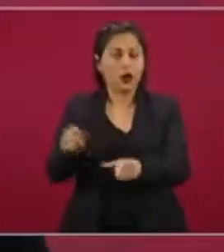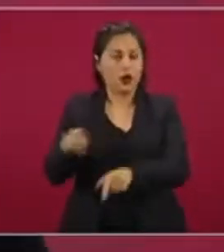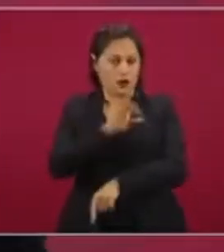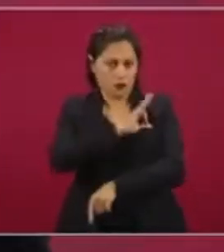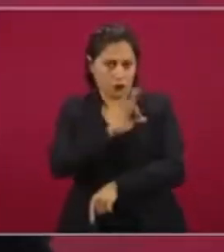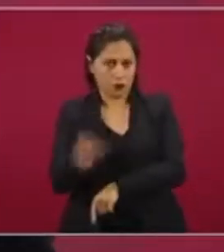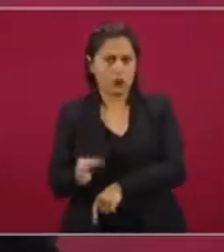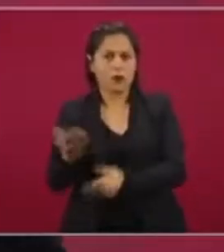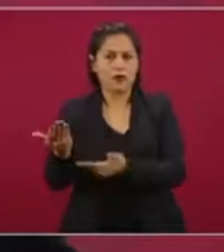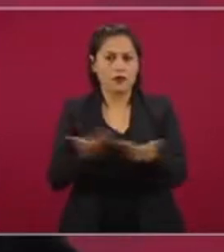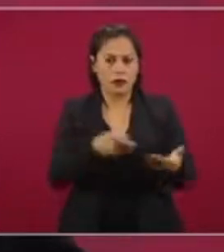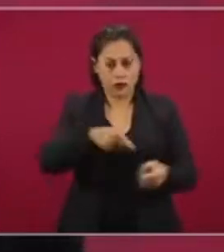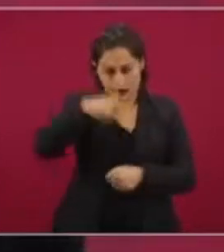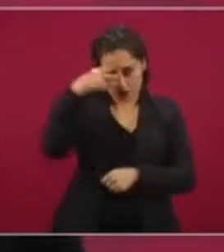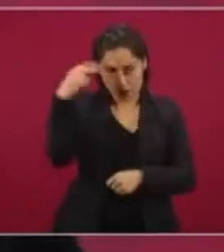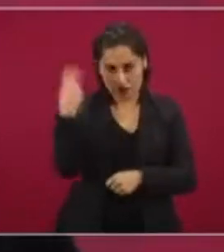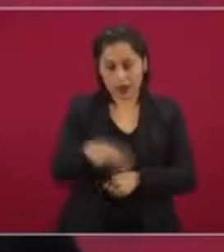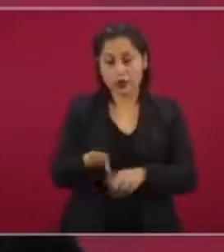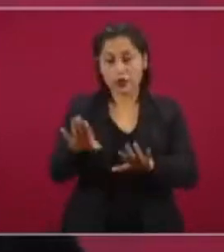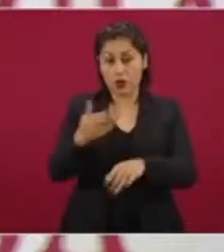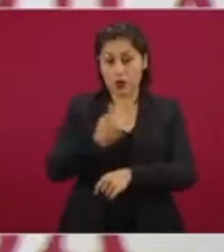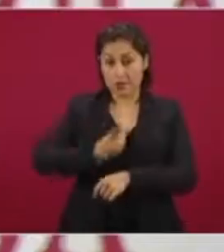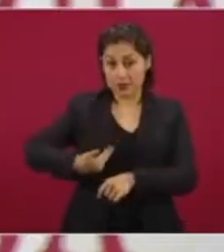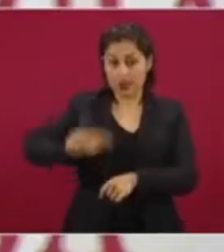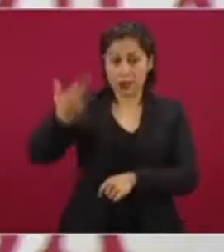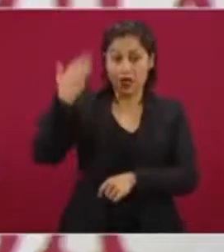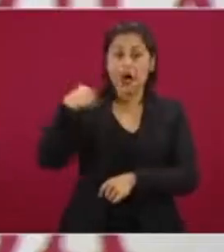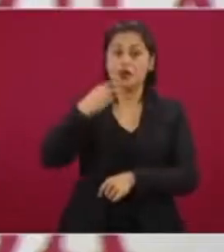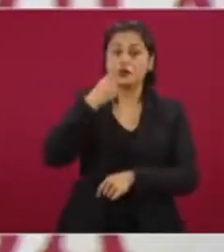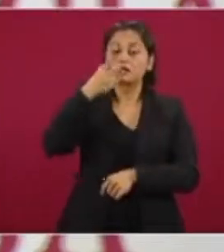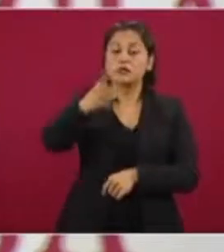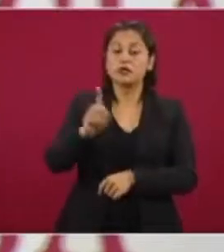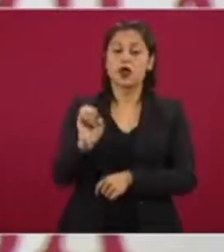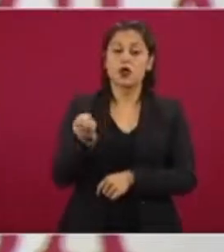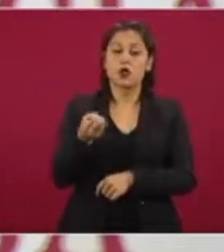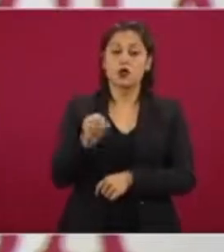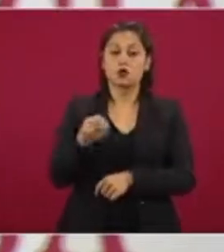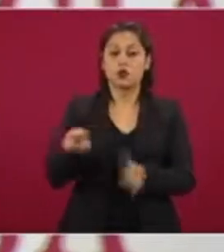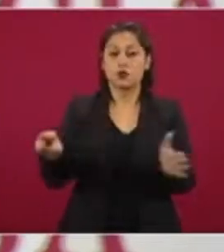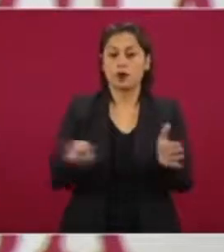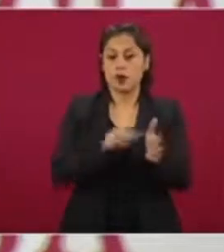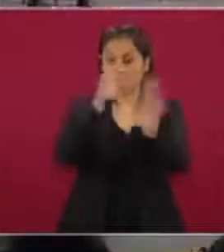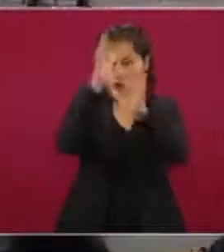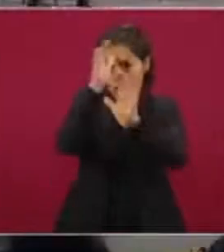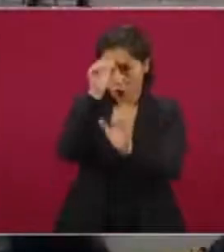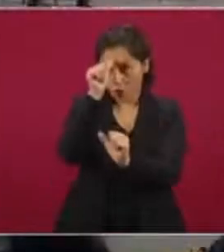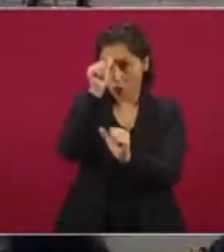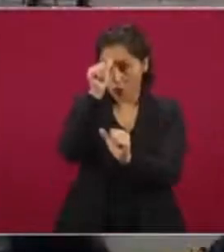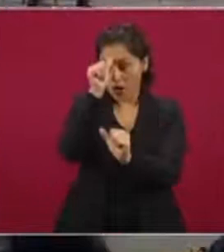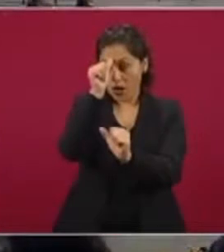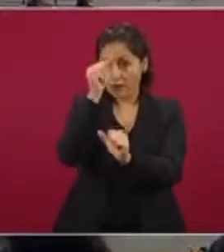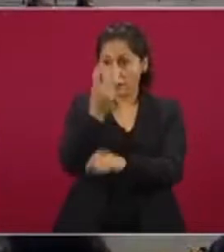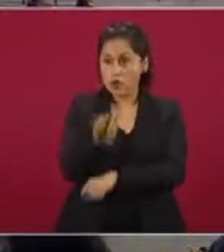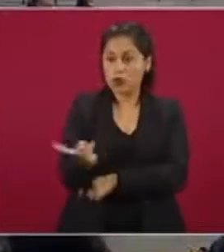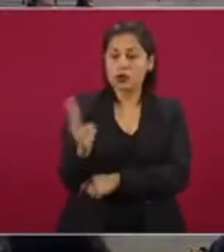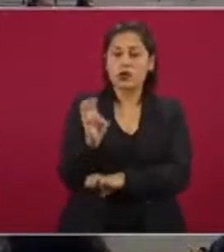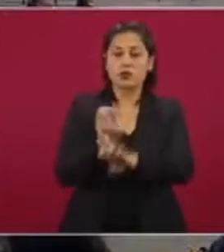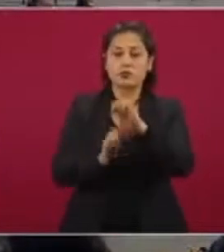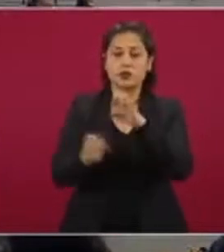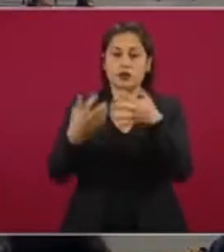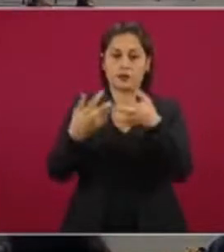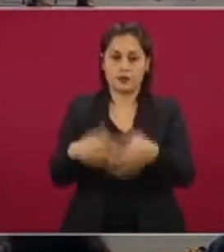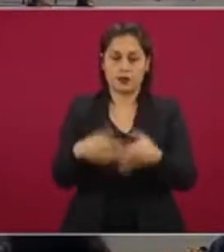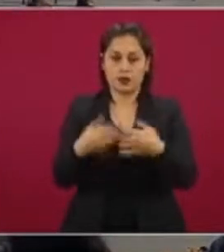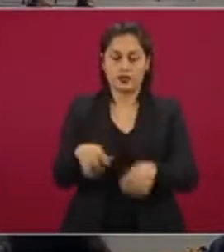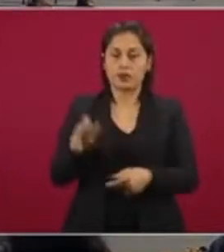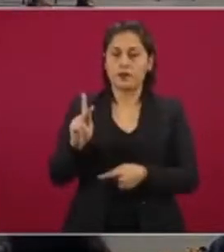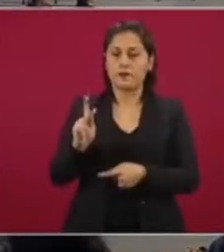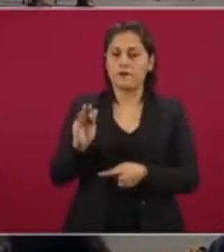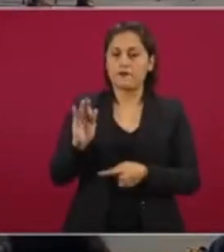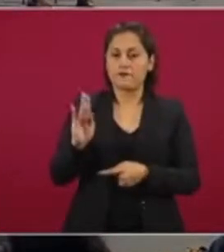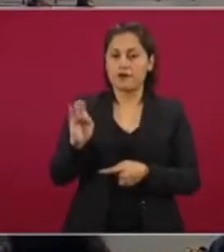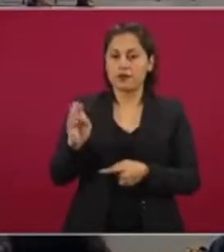señor